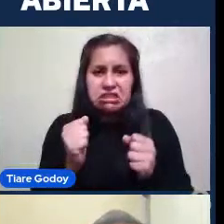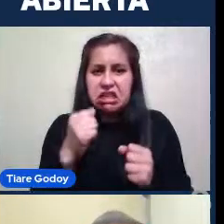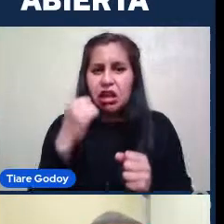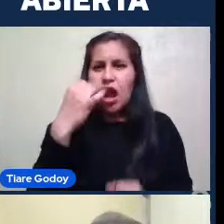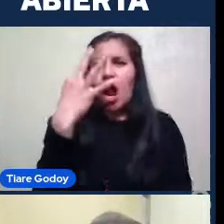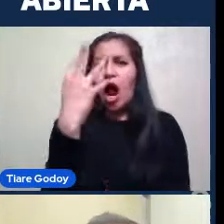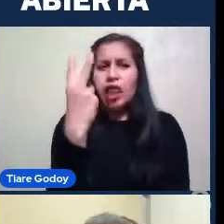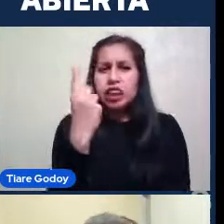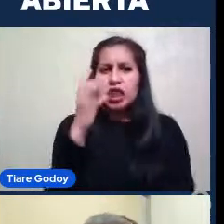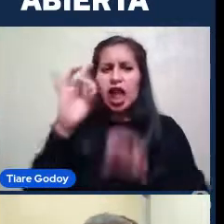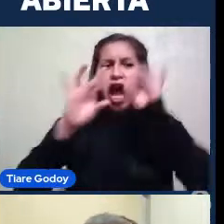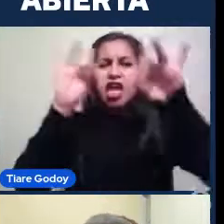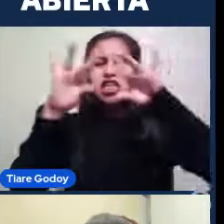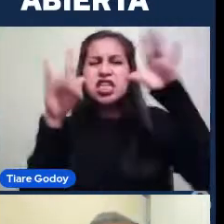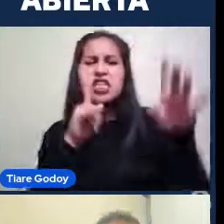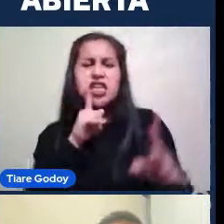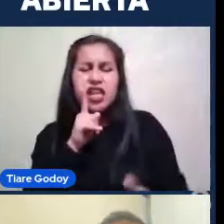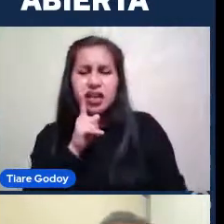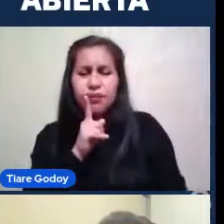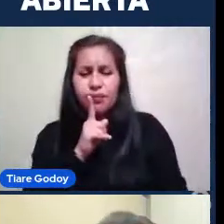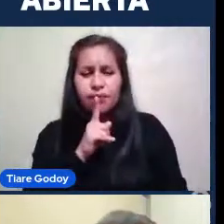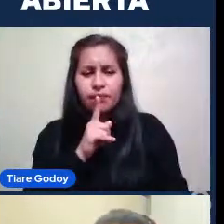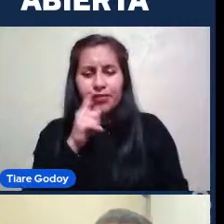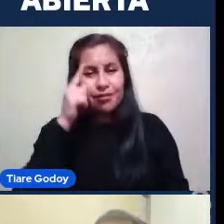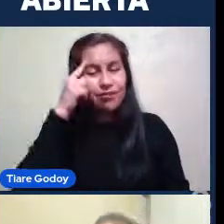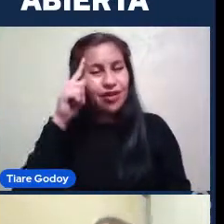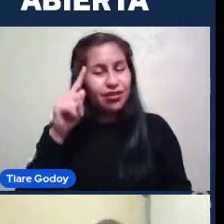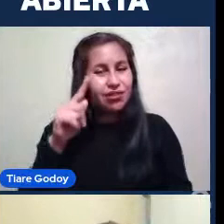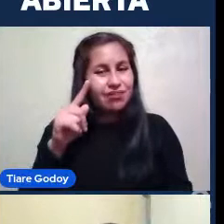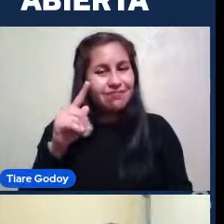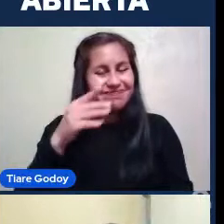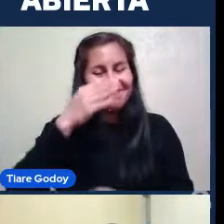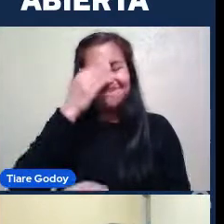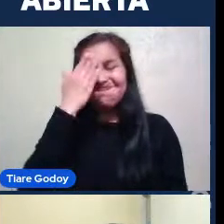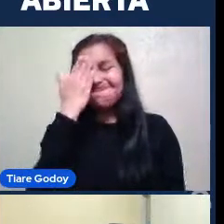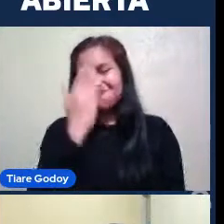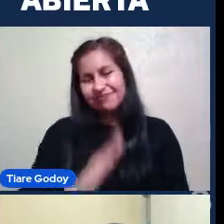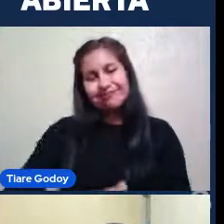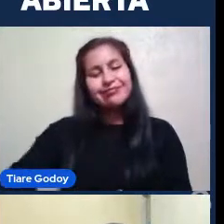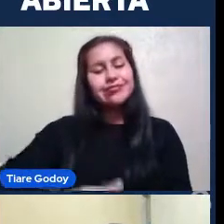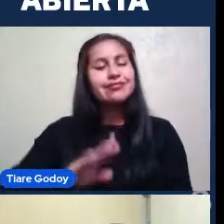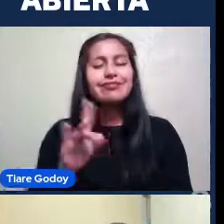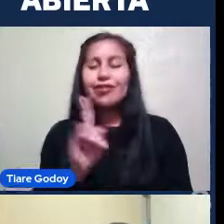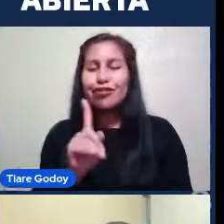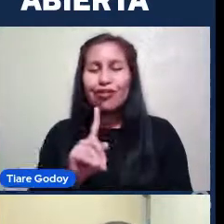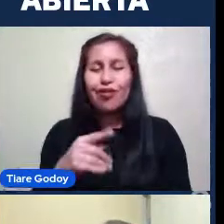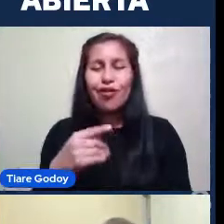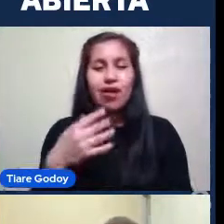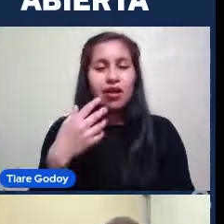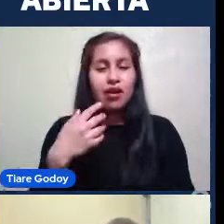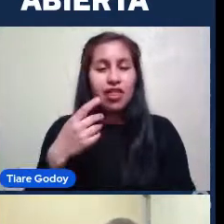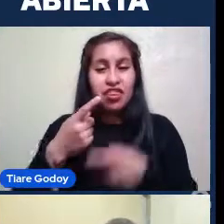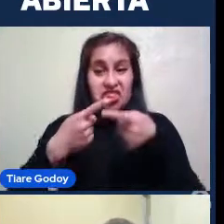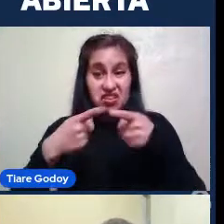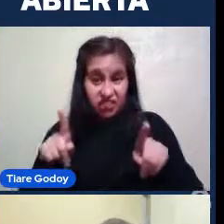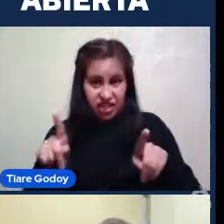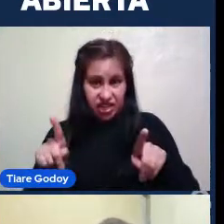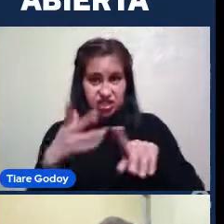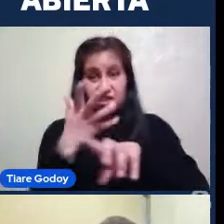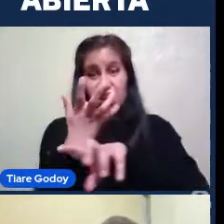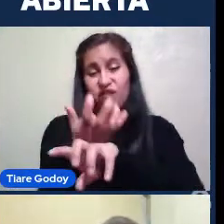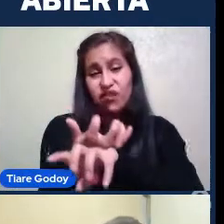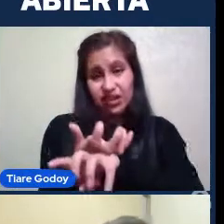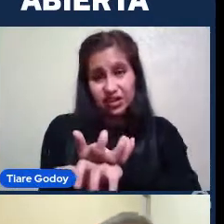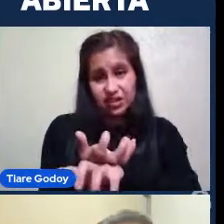tiene Pero lamentablemente No es así Hay una diferencia Clave Entre Que